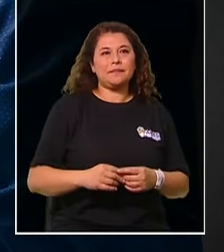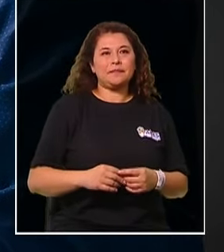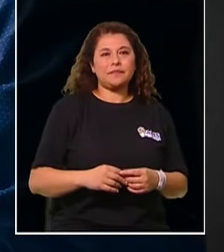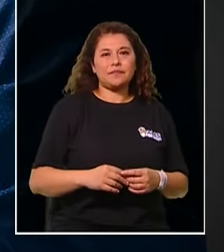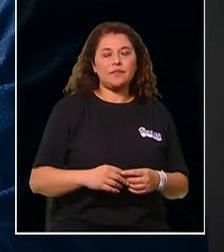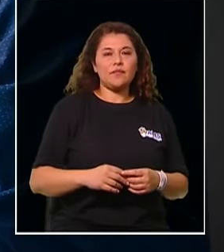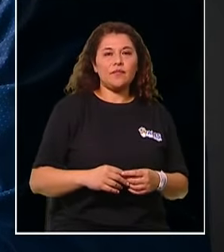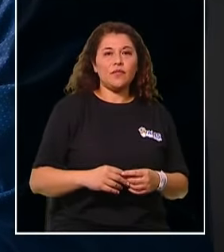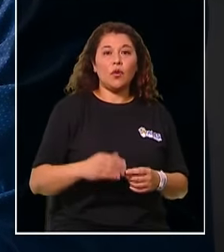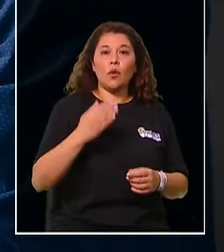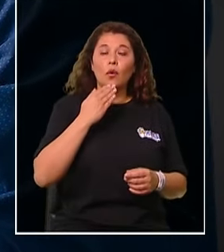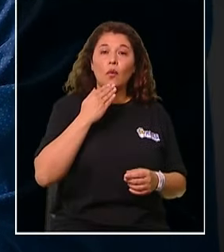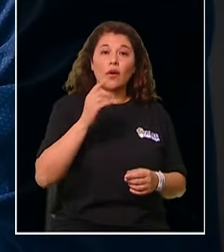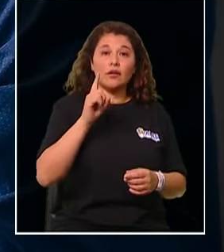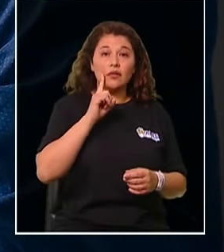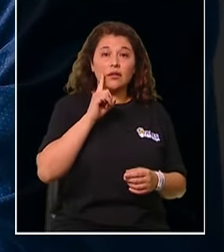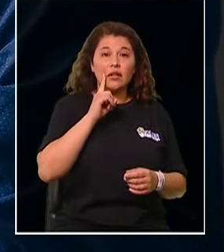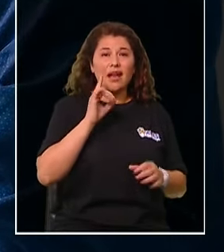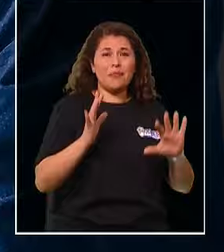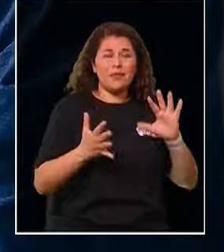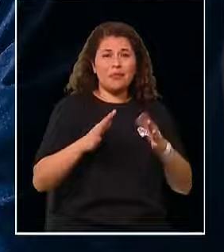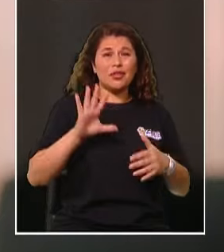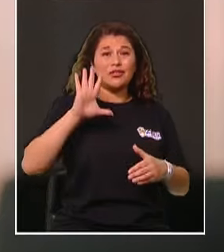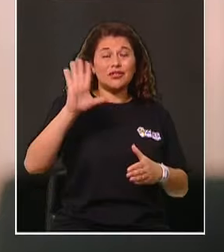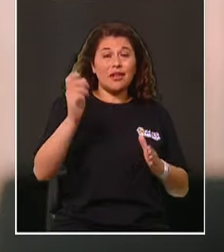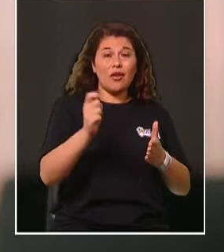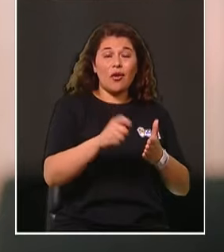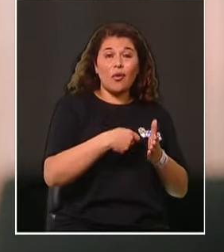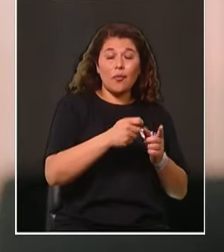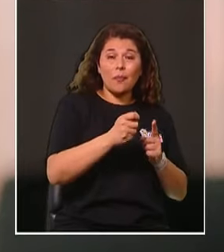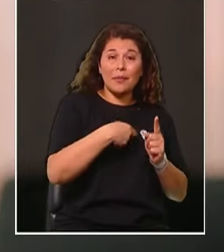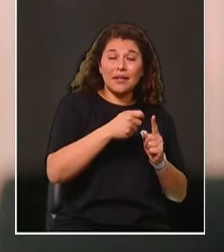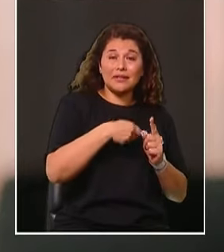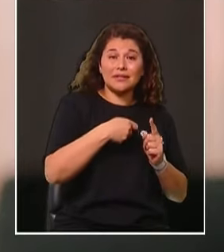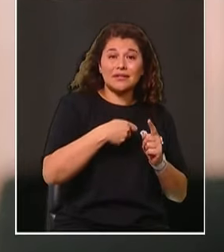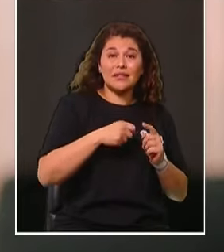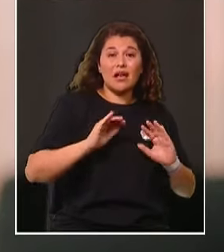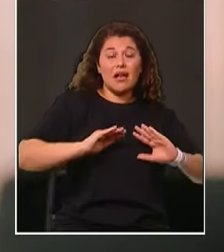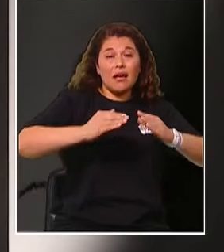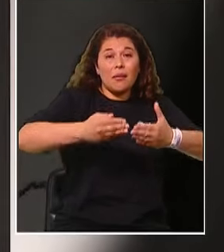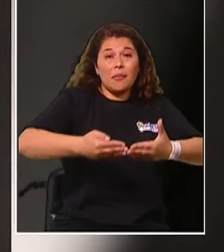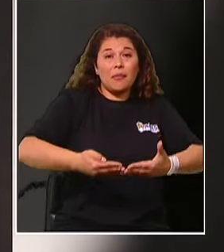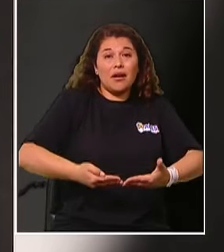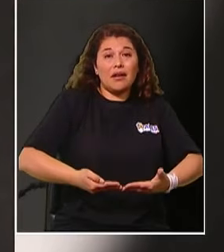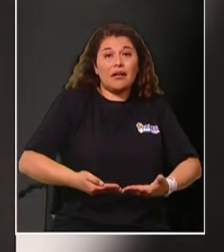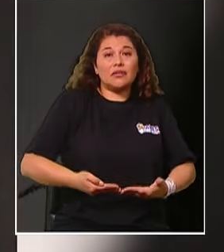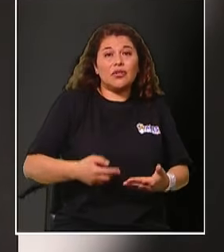Fue cuando tenía aproximadamente cinco meses de embarazo. Y yo justamente a esa época fui sola.